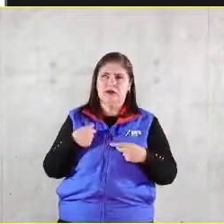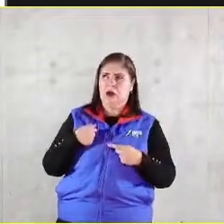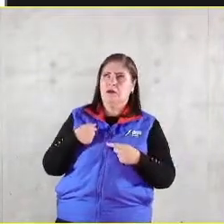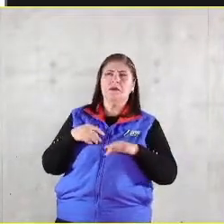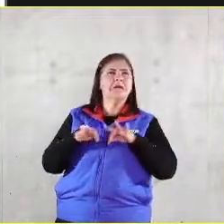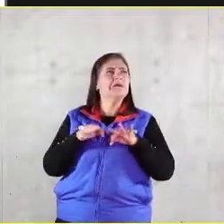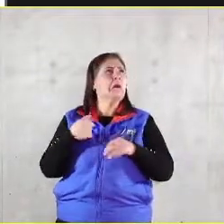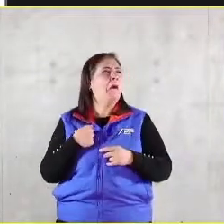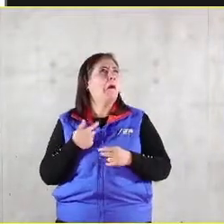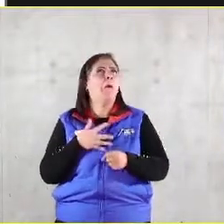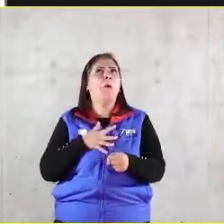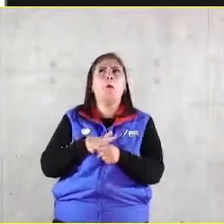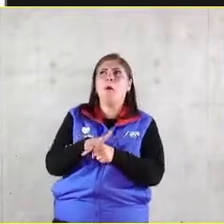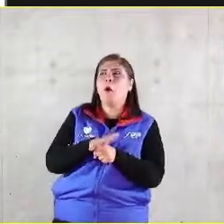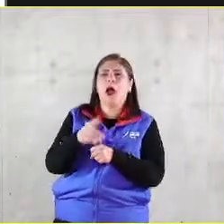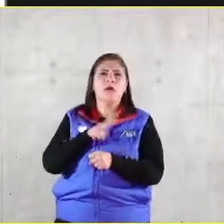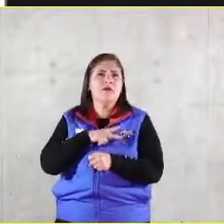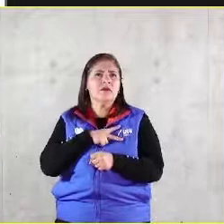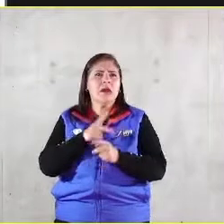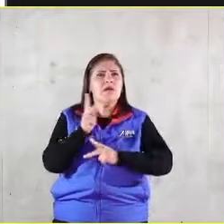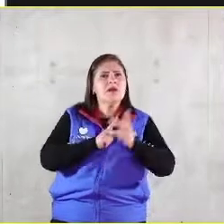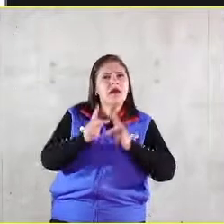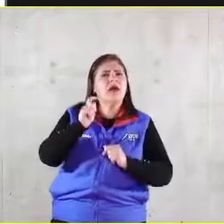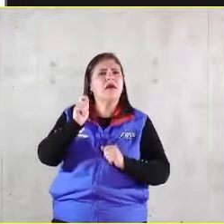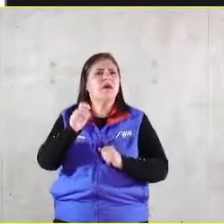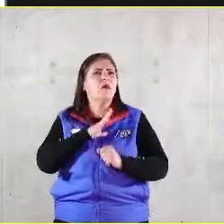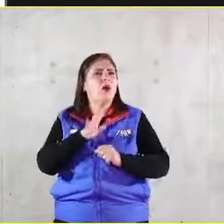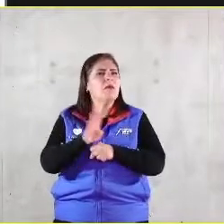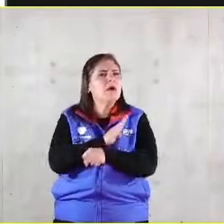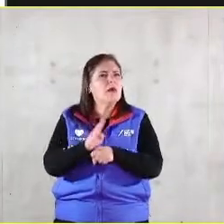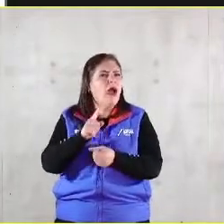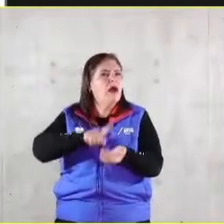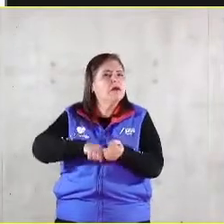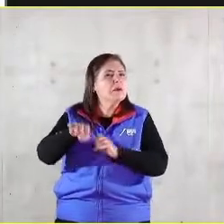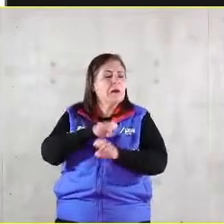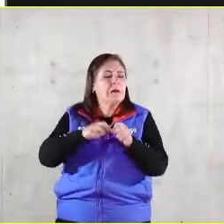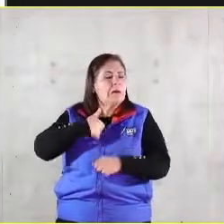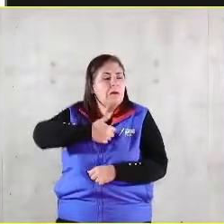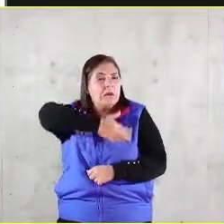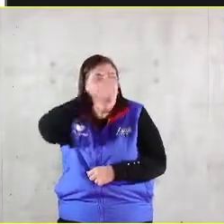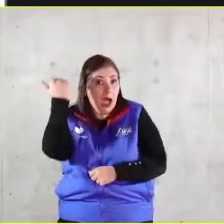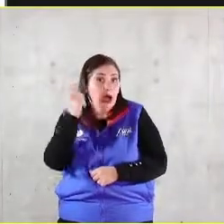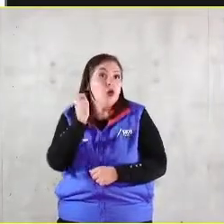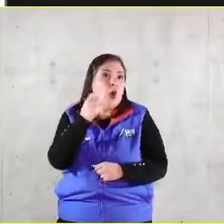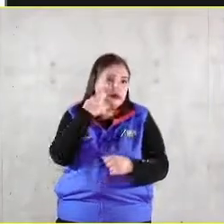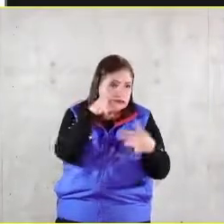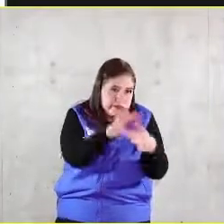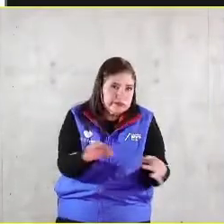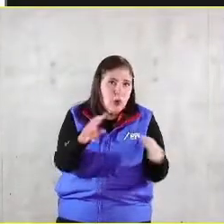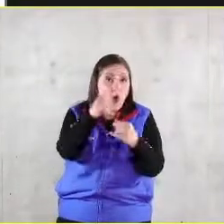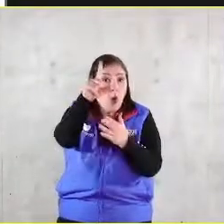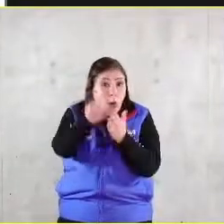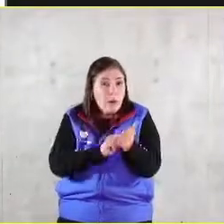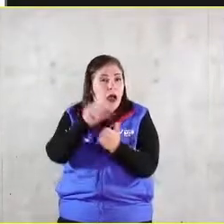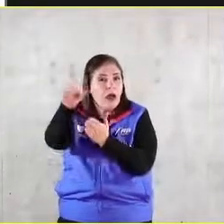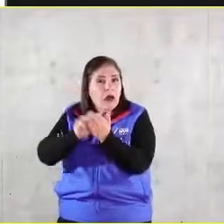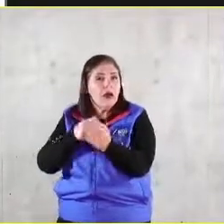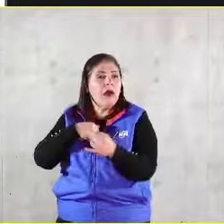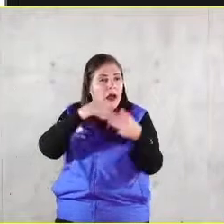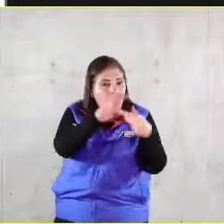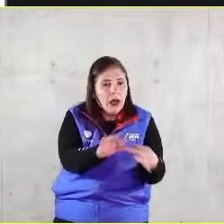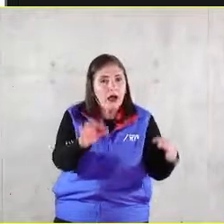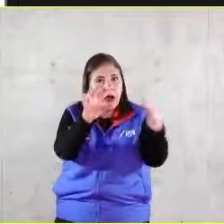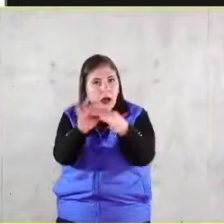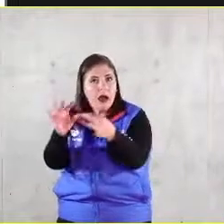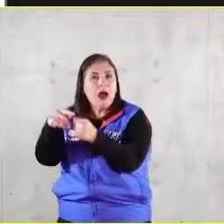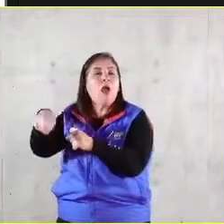son sus prestaciones y no las pueden ejercer adecuadamente entonces ya con este con este simple hecho de una vez al mes explicarles sus prestaciones